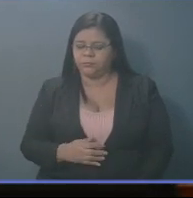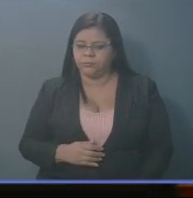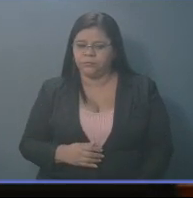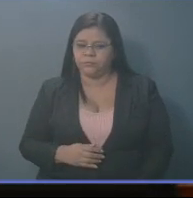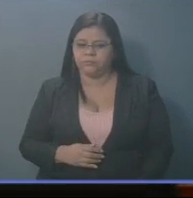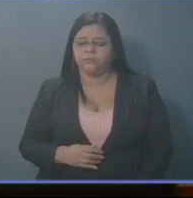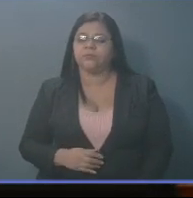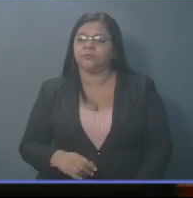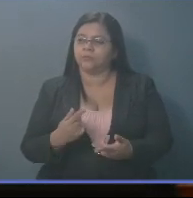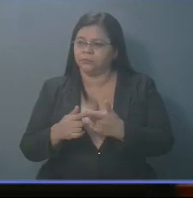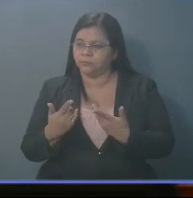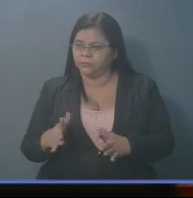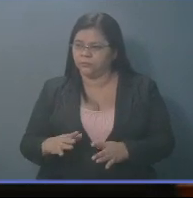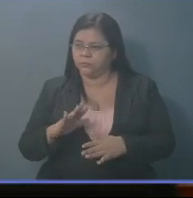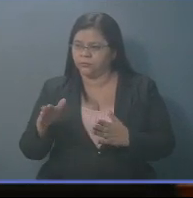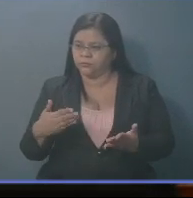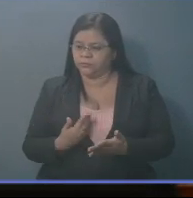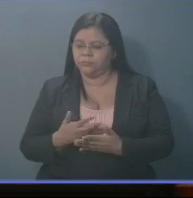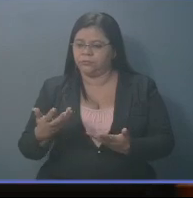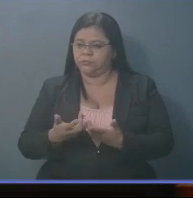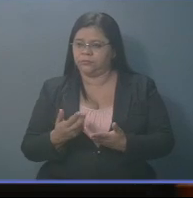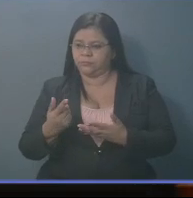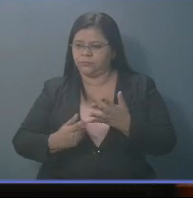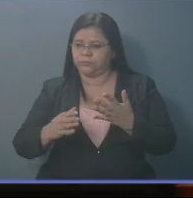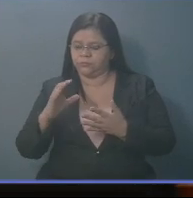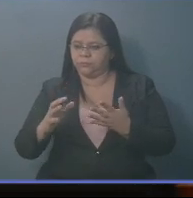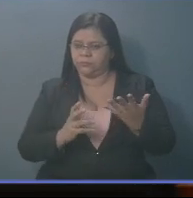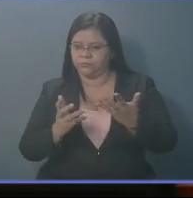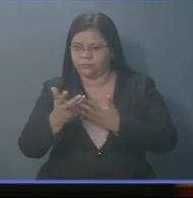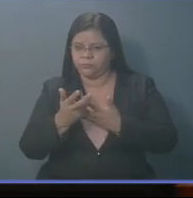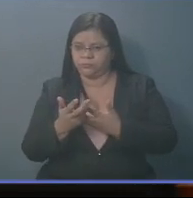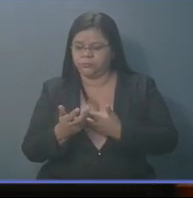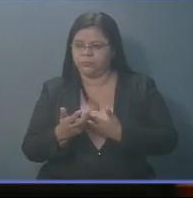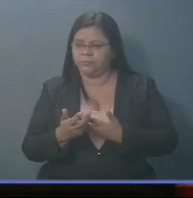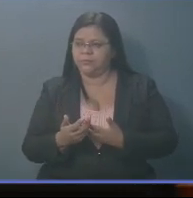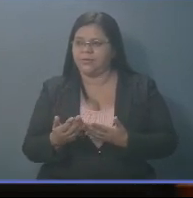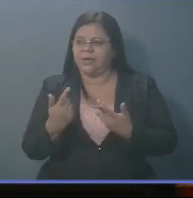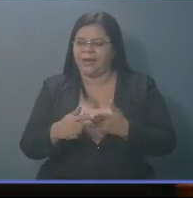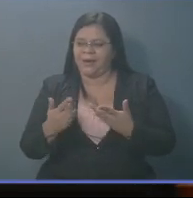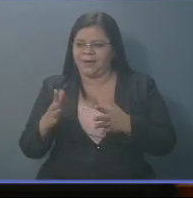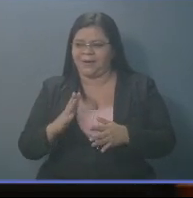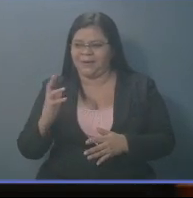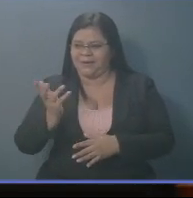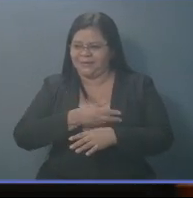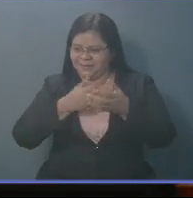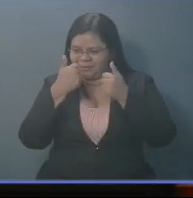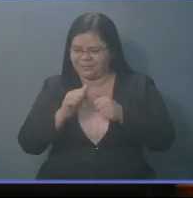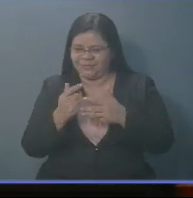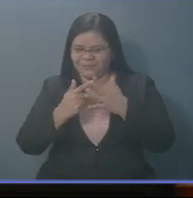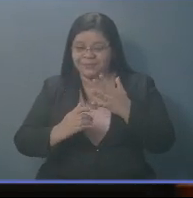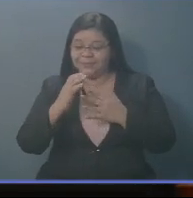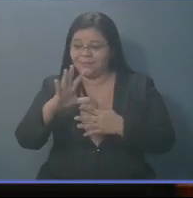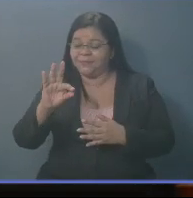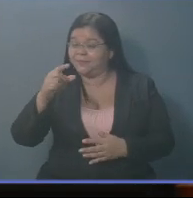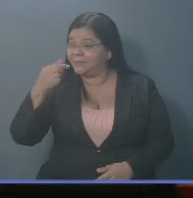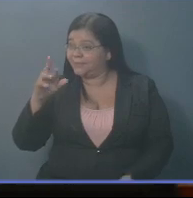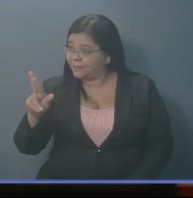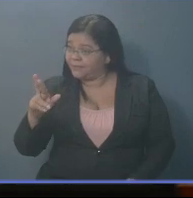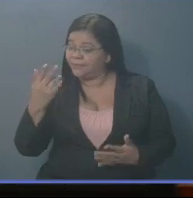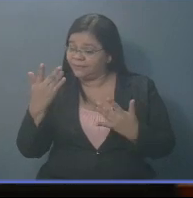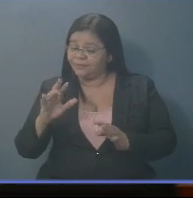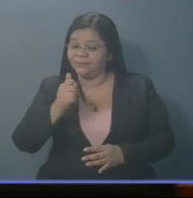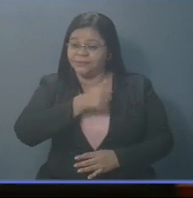un recurso de inconstitucionalidad. ¿Será esa la función del señor fiscal general de la República?